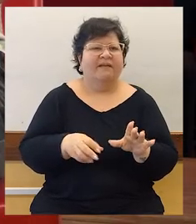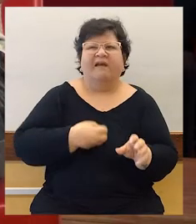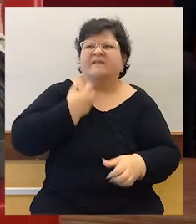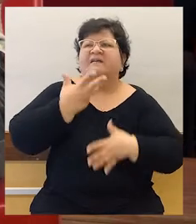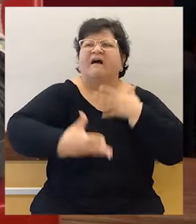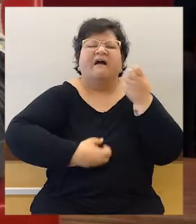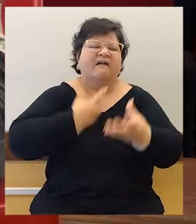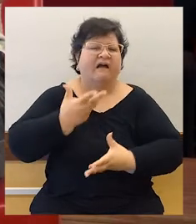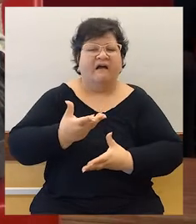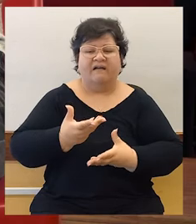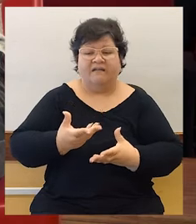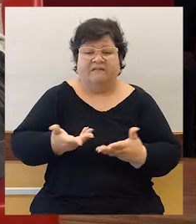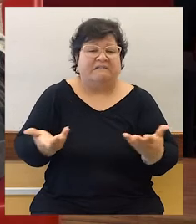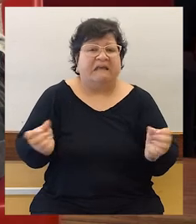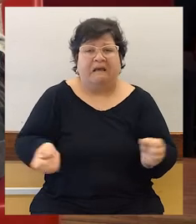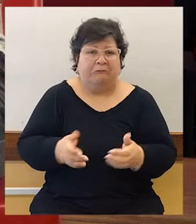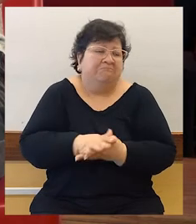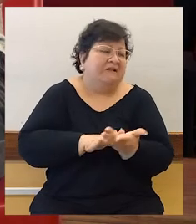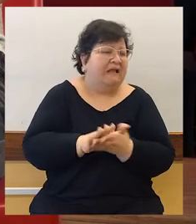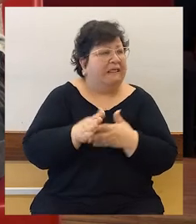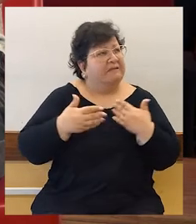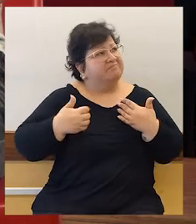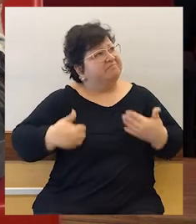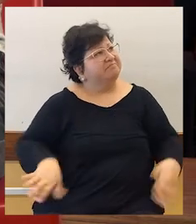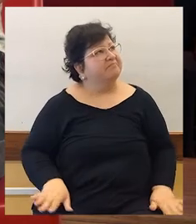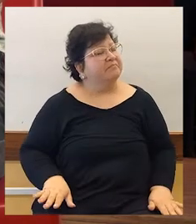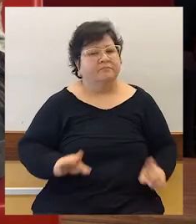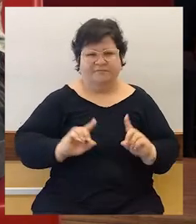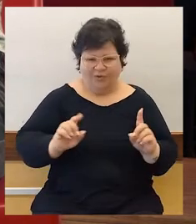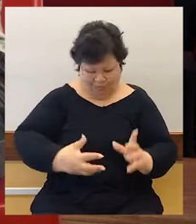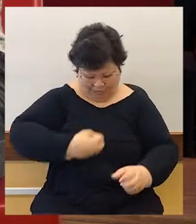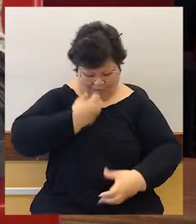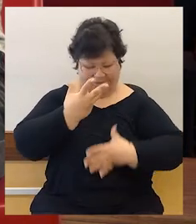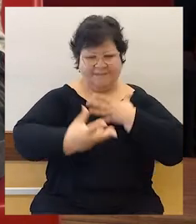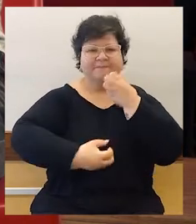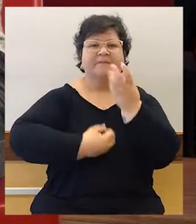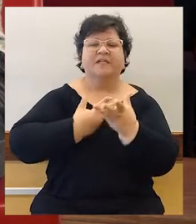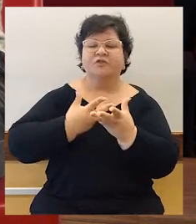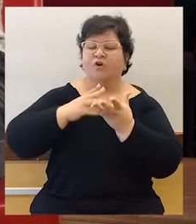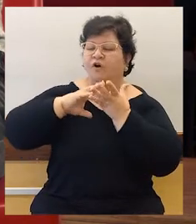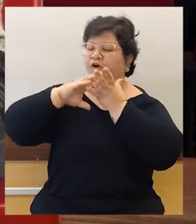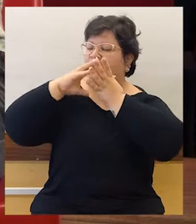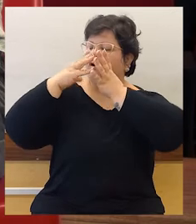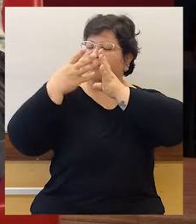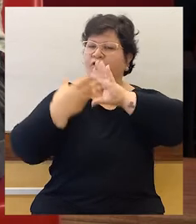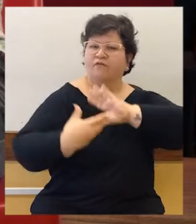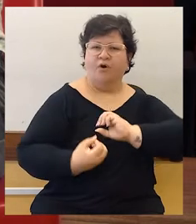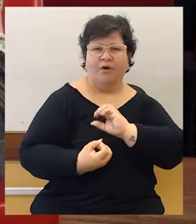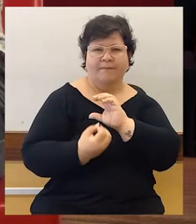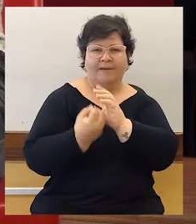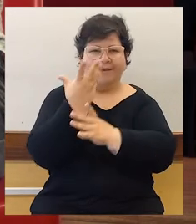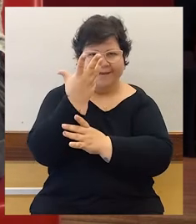saco esto y no lo utilizo para nada, no, lo saco y le doy forma. Y el proceso de crear justamente